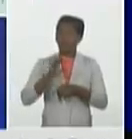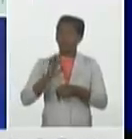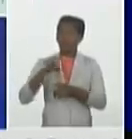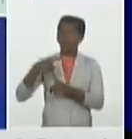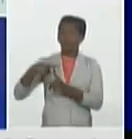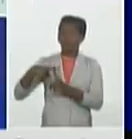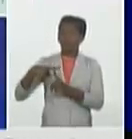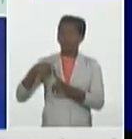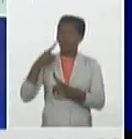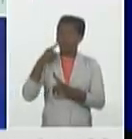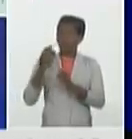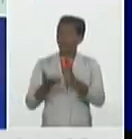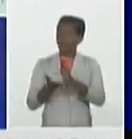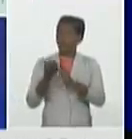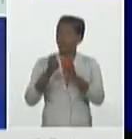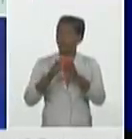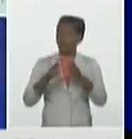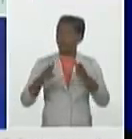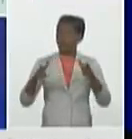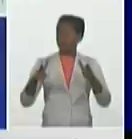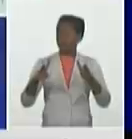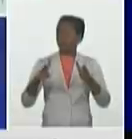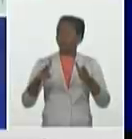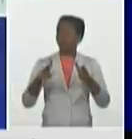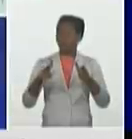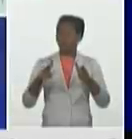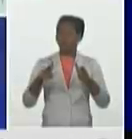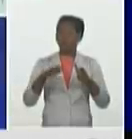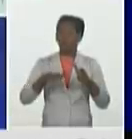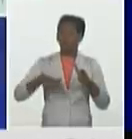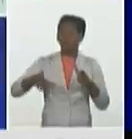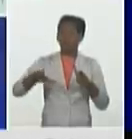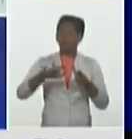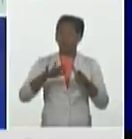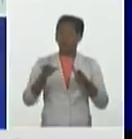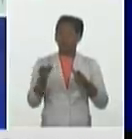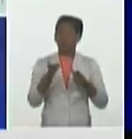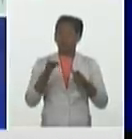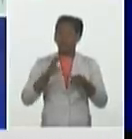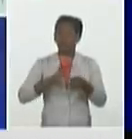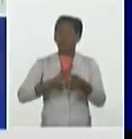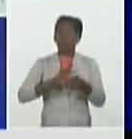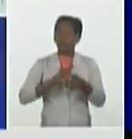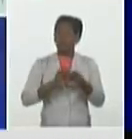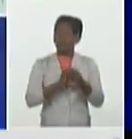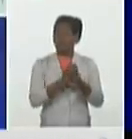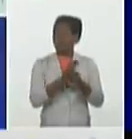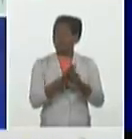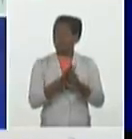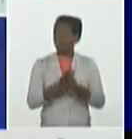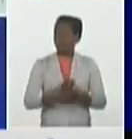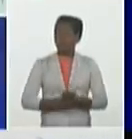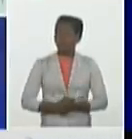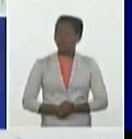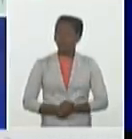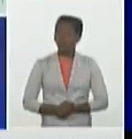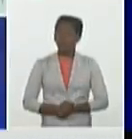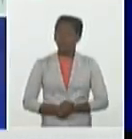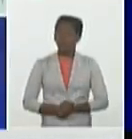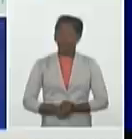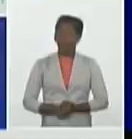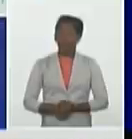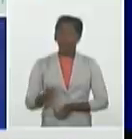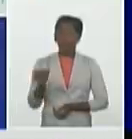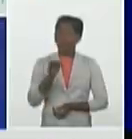muy elevada dispersa como es característico en sus 15 municipios la cifra más alta ayer en el municipio de 10 de